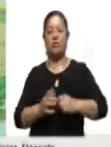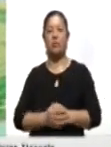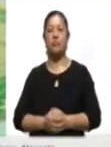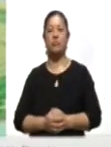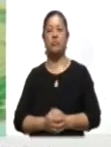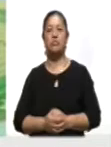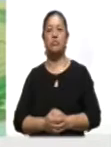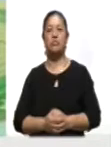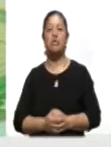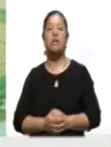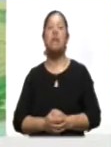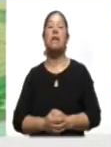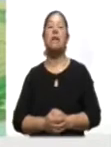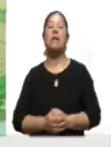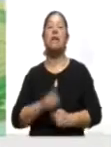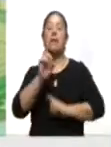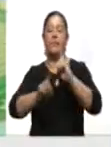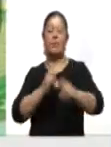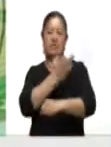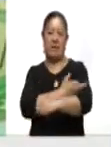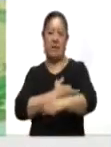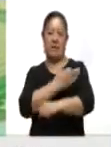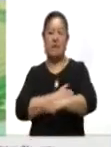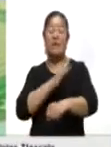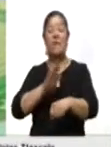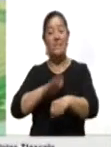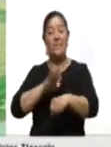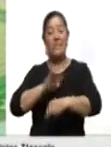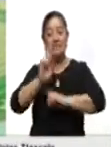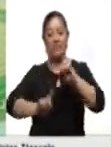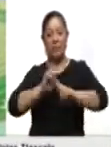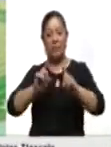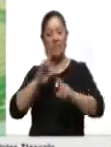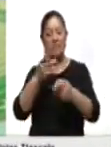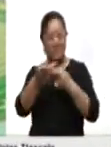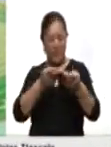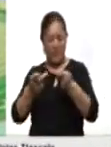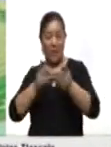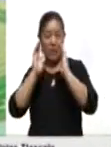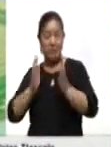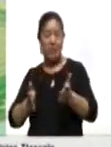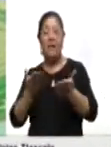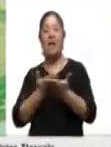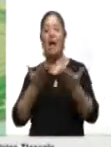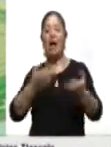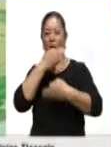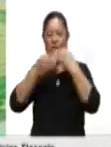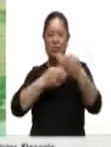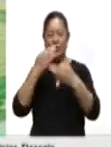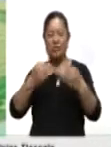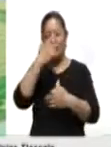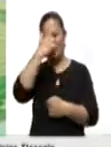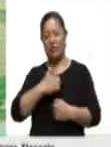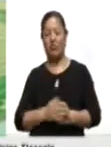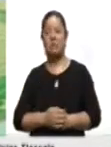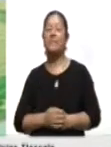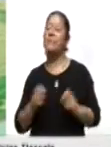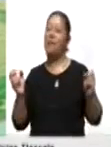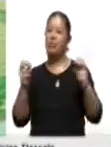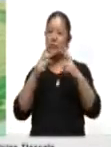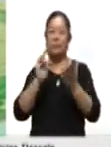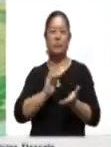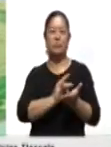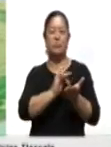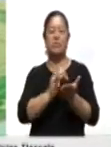que dice la emisión vespertina. Más deportes, por supuesto, que se los tenemos preparados en la tercera emisión de Ahora Noticias. Me despido, por favor,